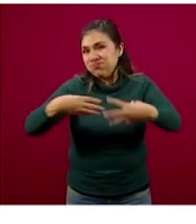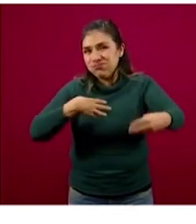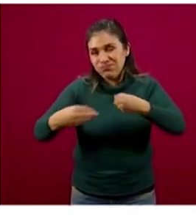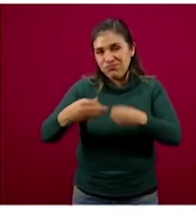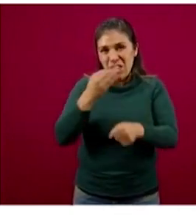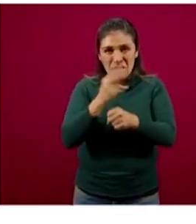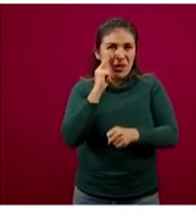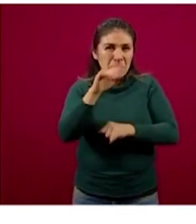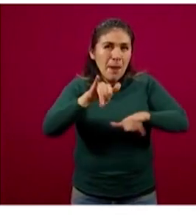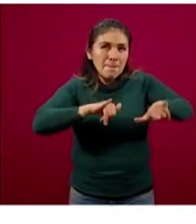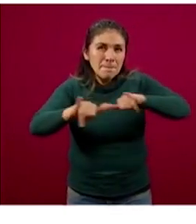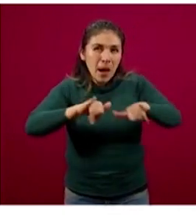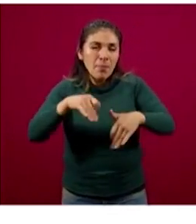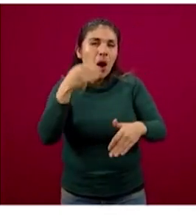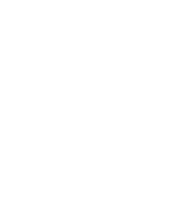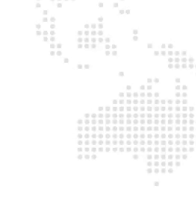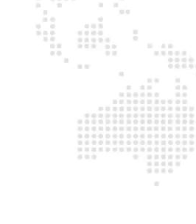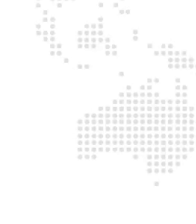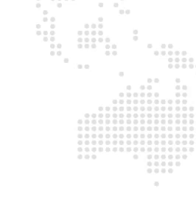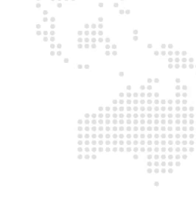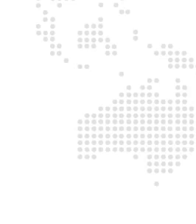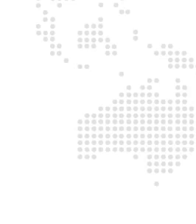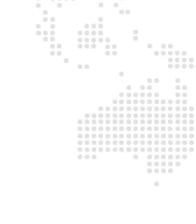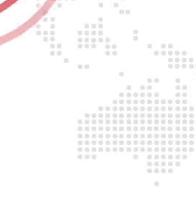estamos viendo el mapa de los últimos 14 días.